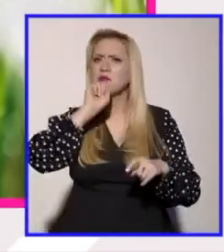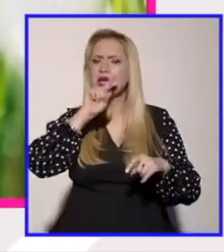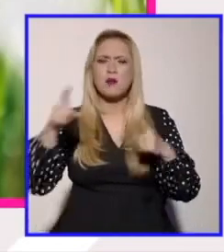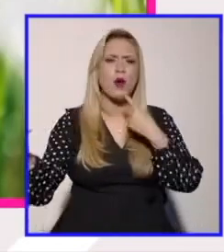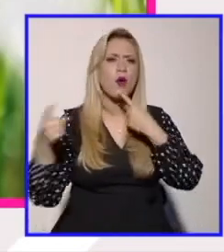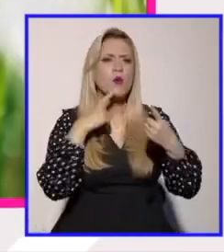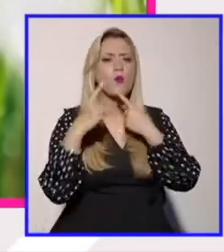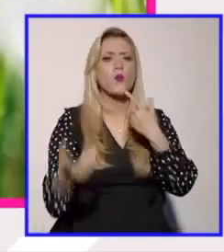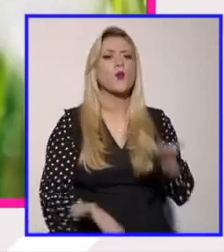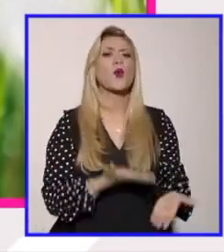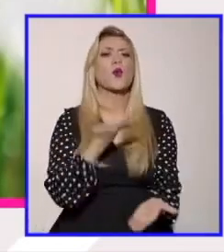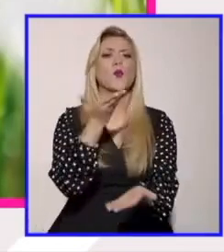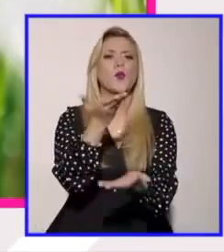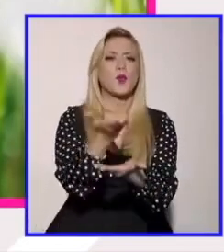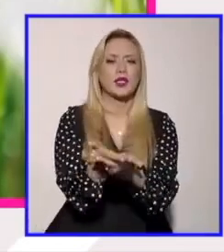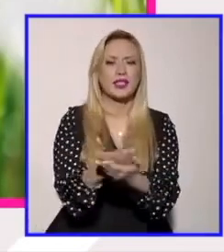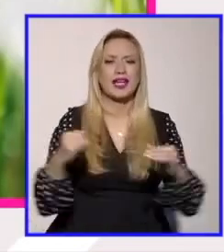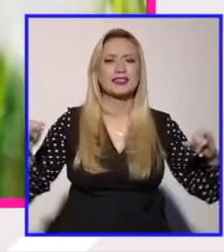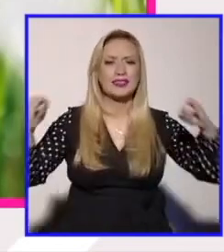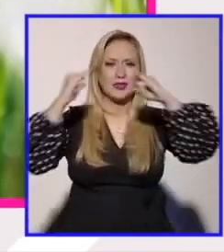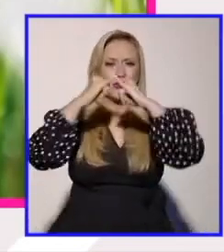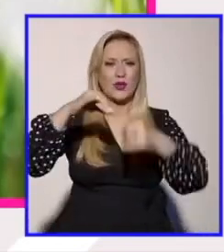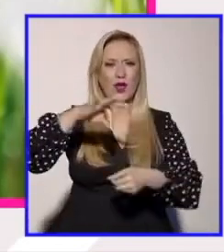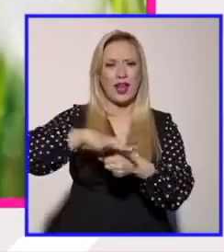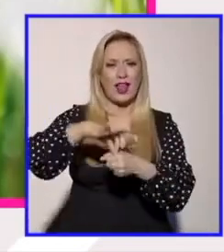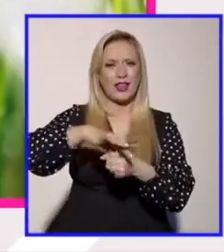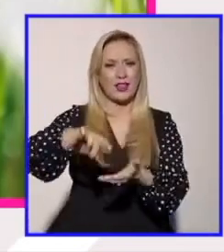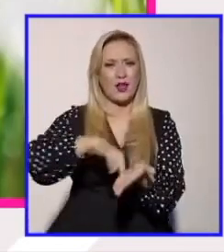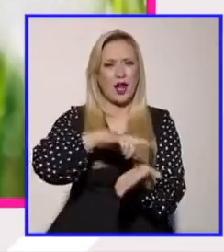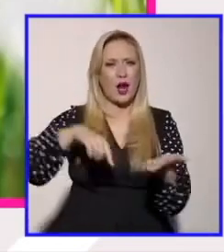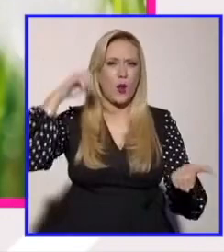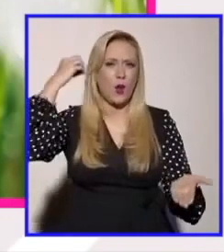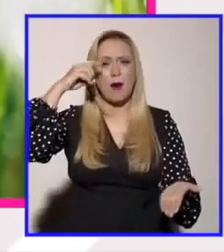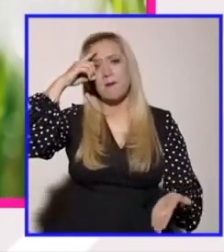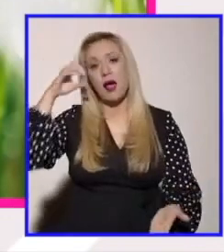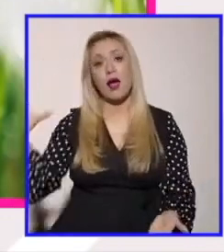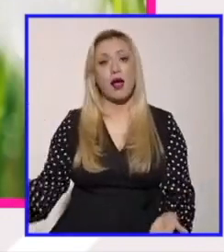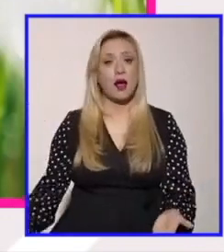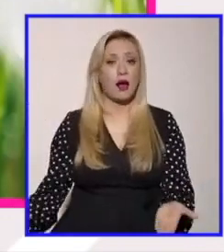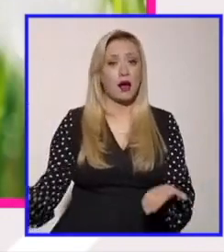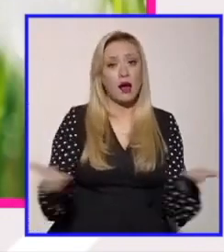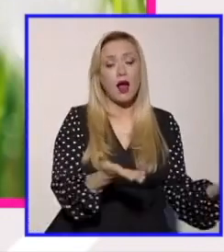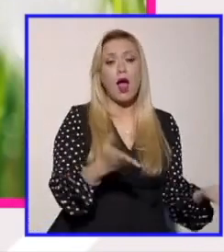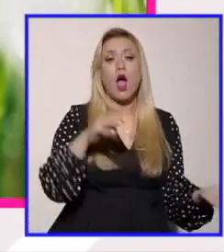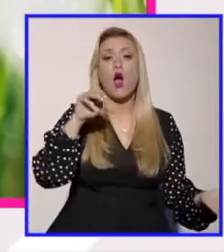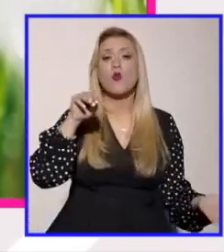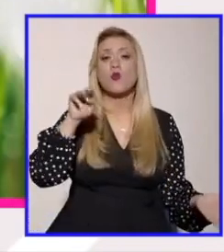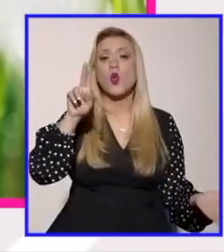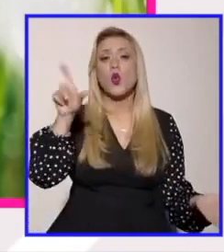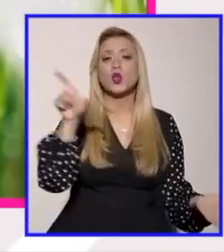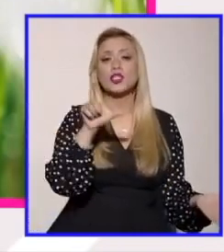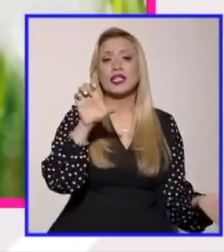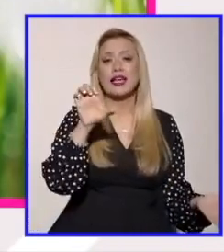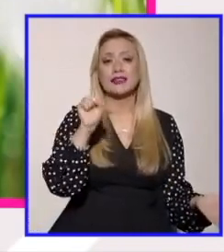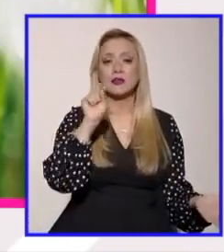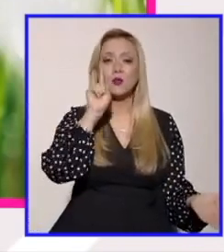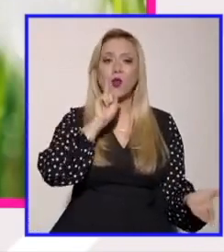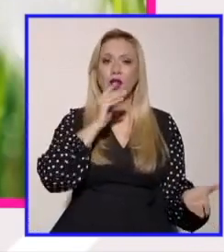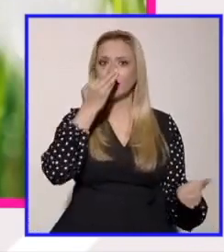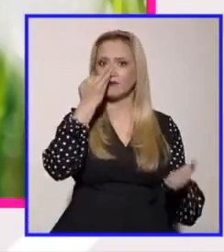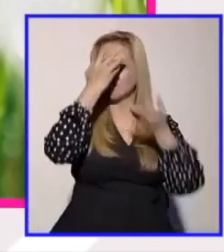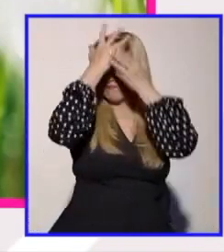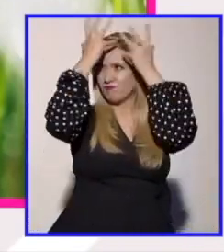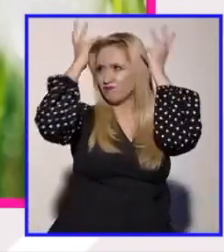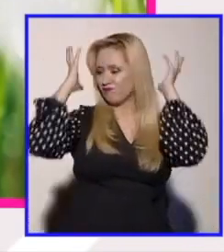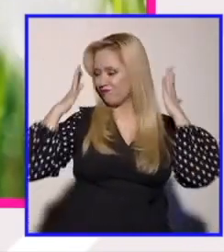propuesta en el Instituto Electoral de Oaxaca para incluir a mushes y mujeres trans y de repente vemos a hombres cisgénero que